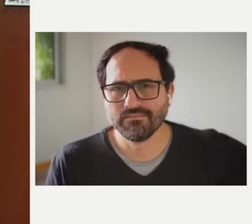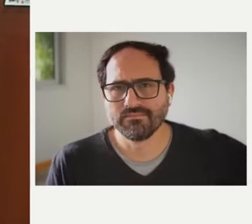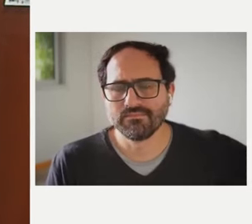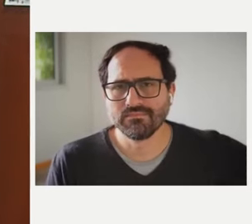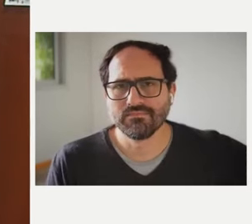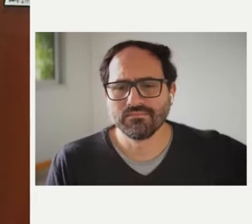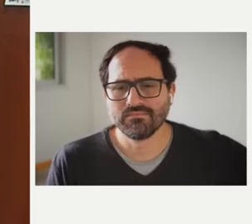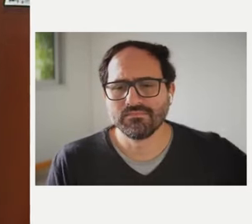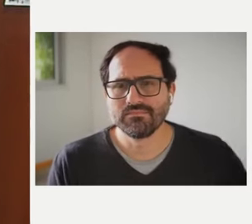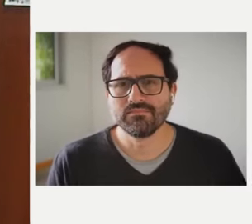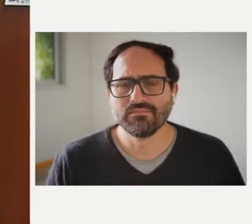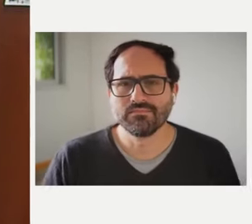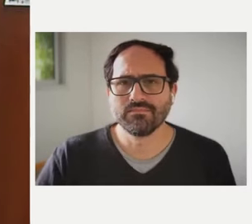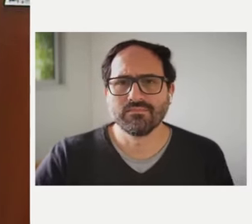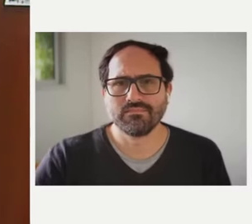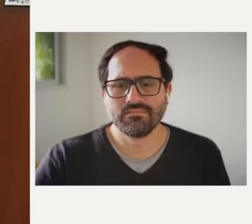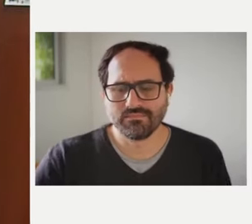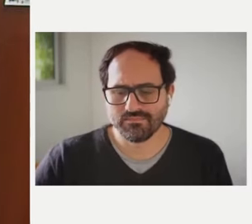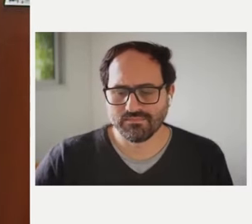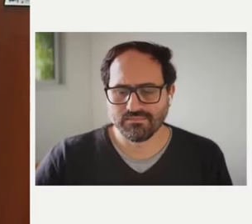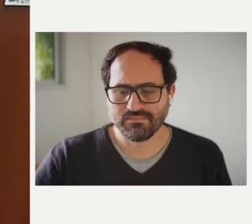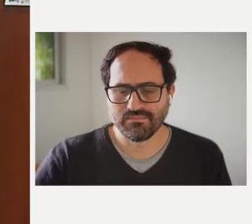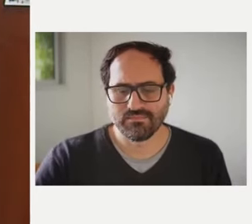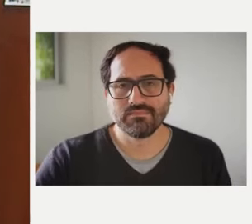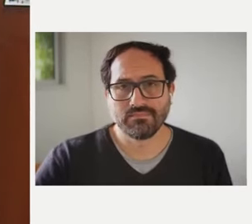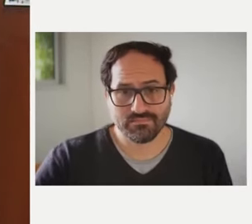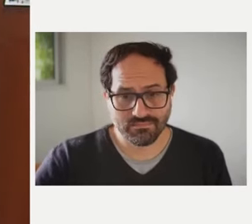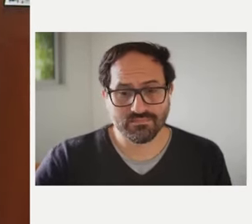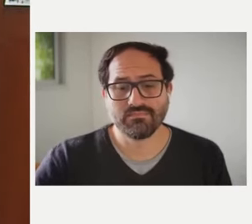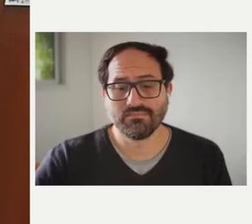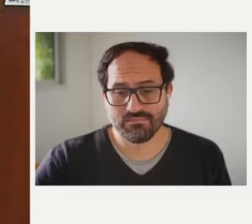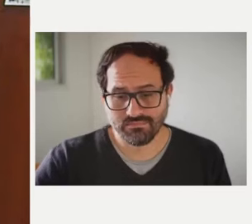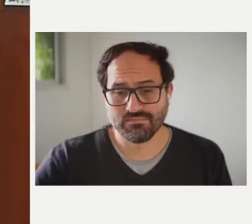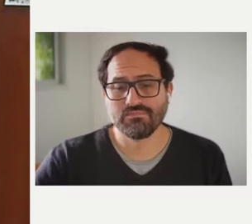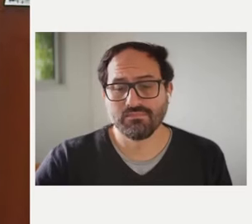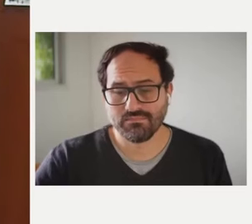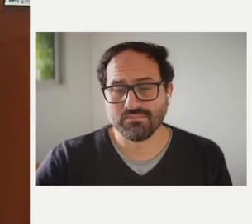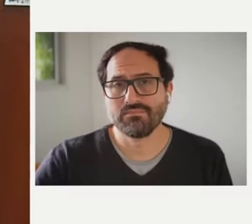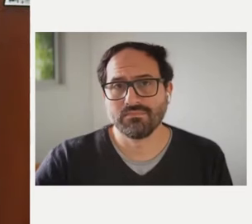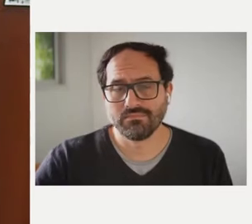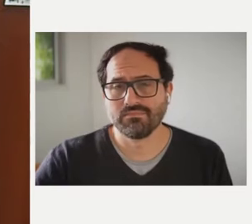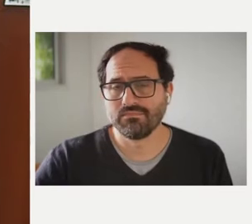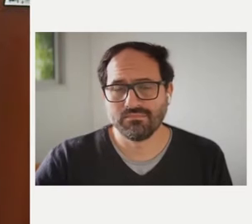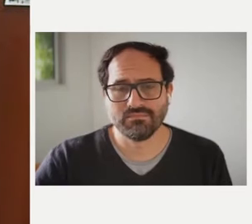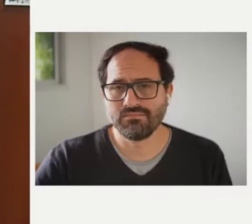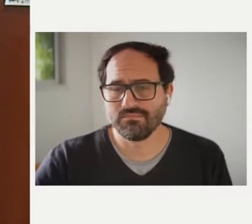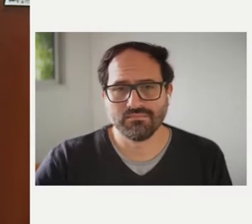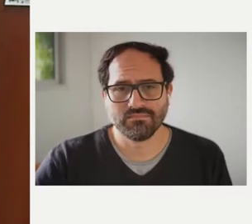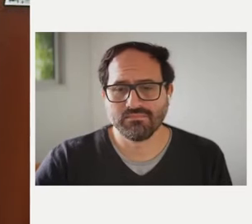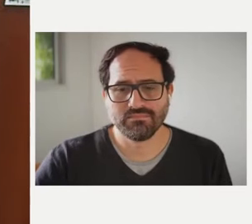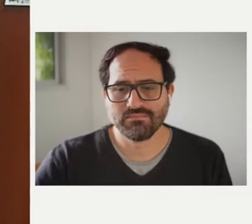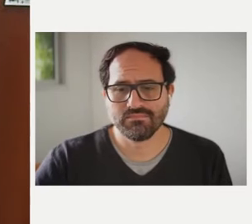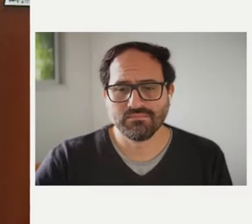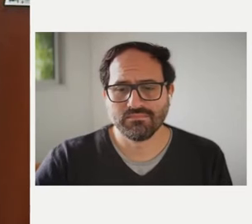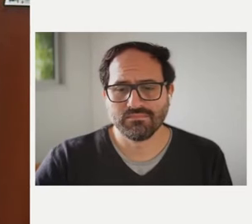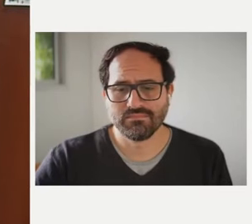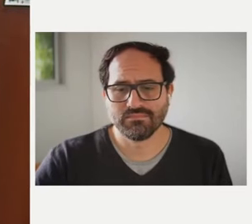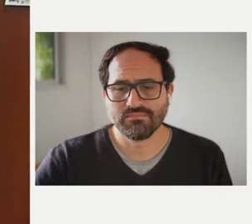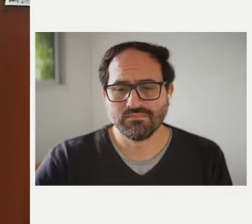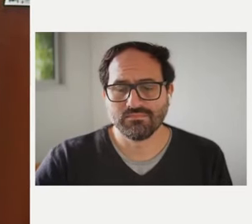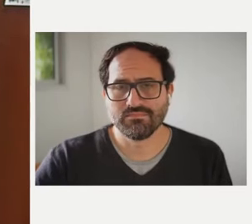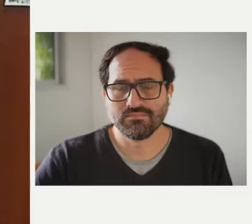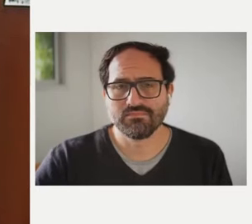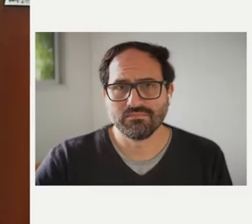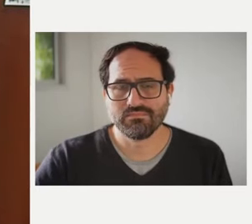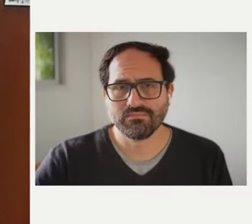Pero nos hemos despertado con Mariano Rajoy firmando un manifiesto en el que pide el apoyo a mi ley. Entonces, bueno, pues al final